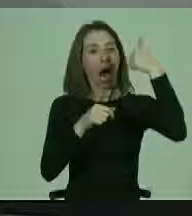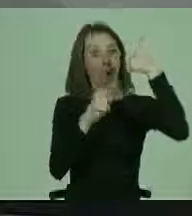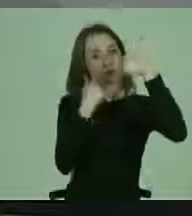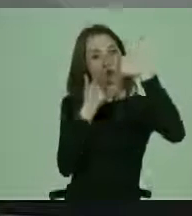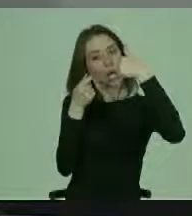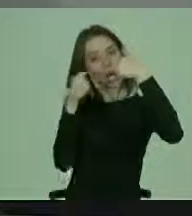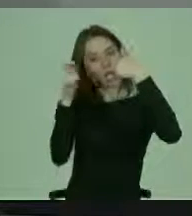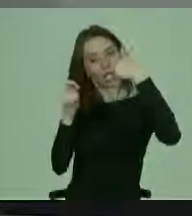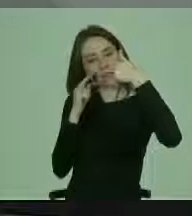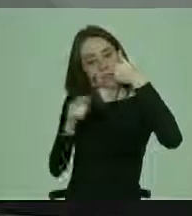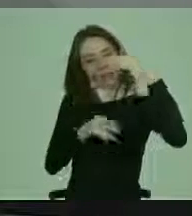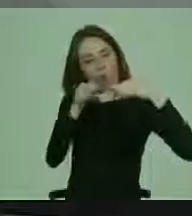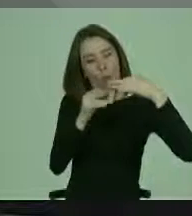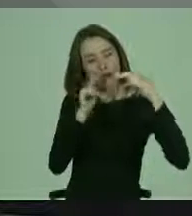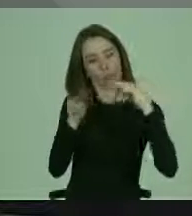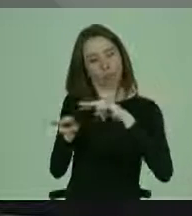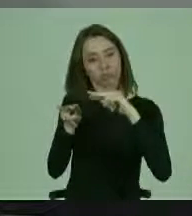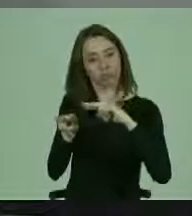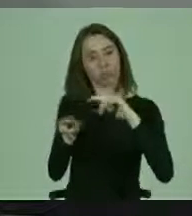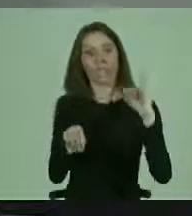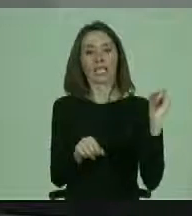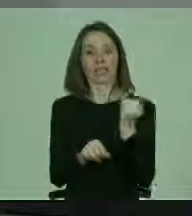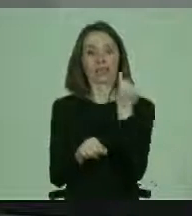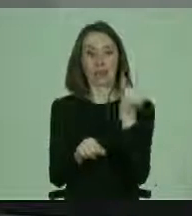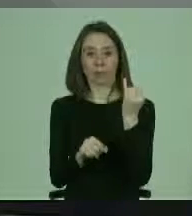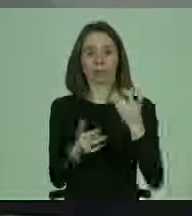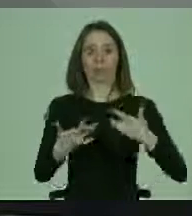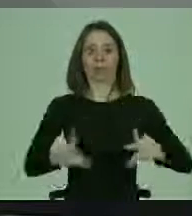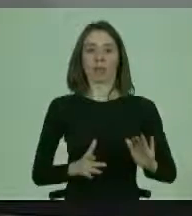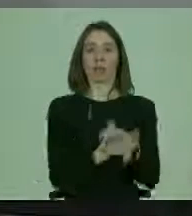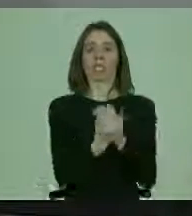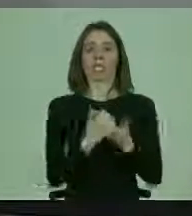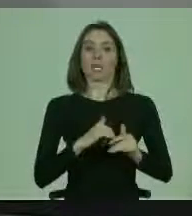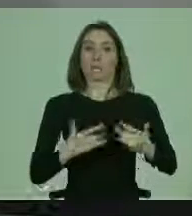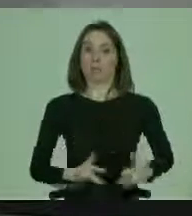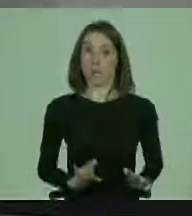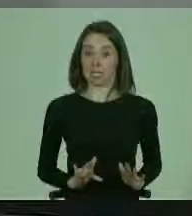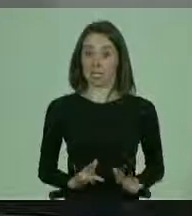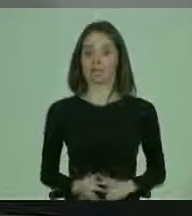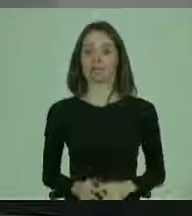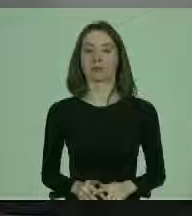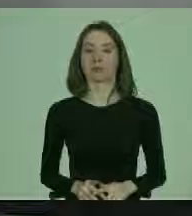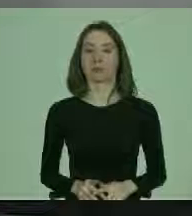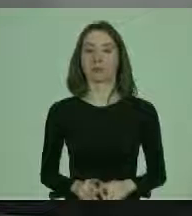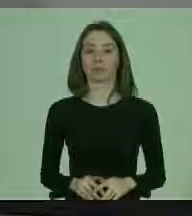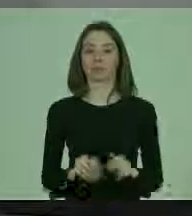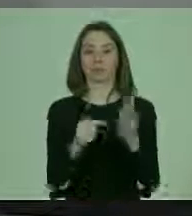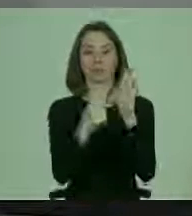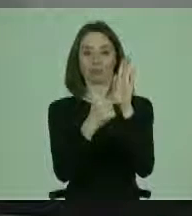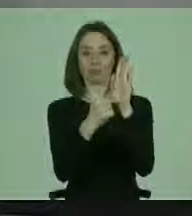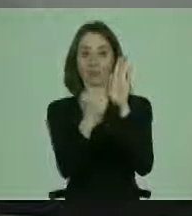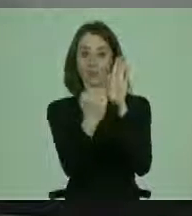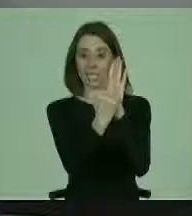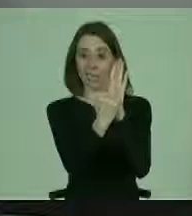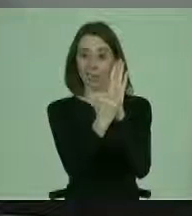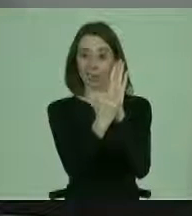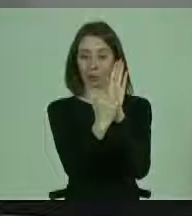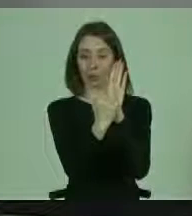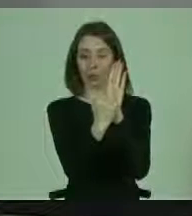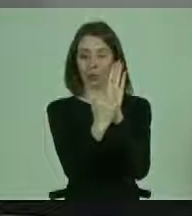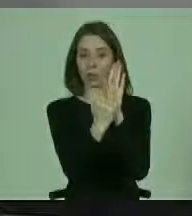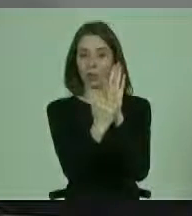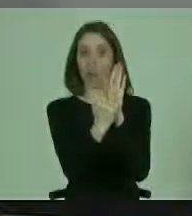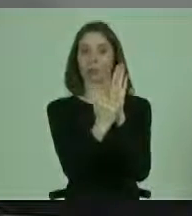judicial independiente e imparcial. Entonces, este artículo que a priori